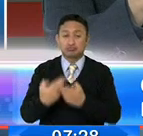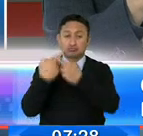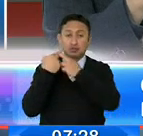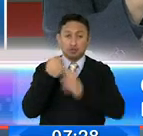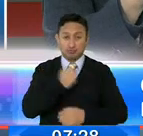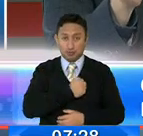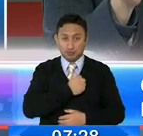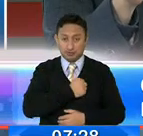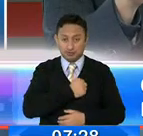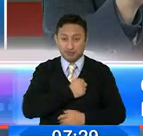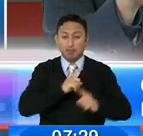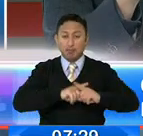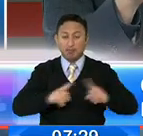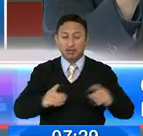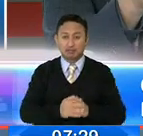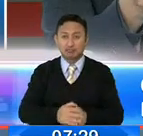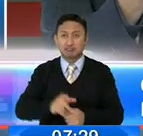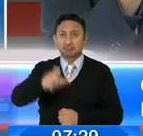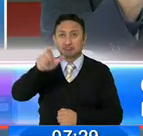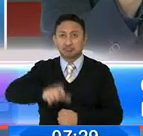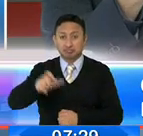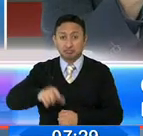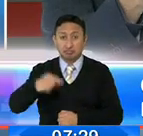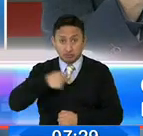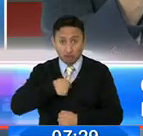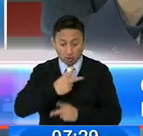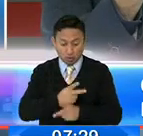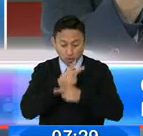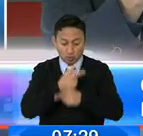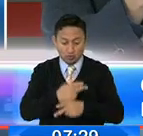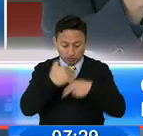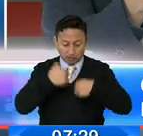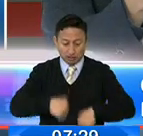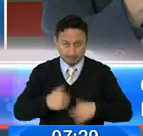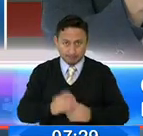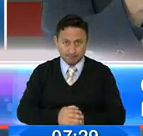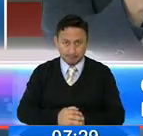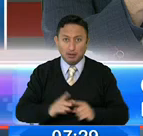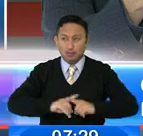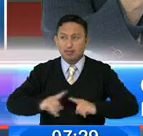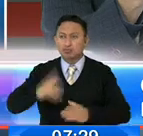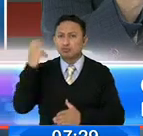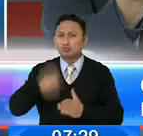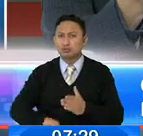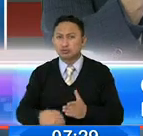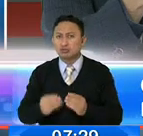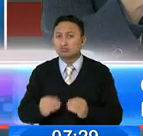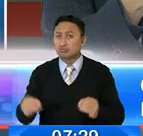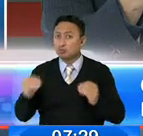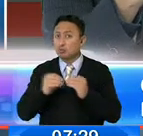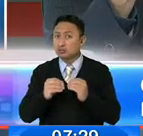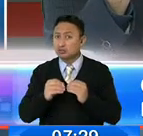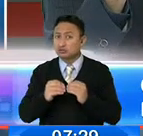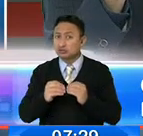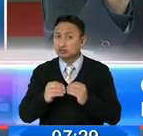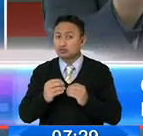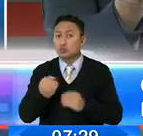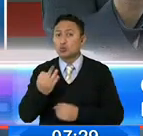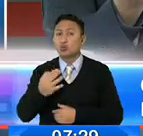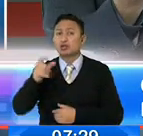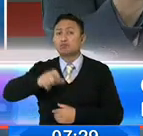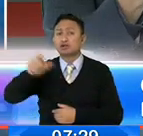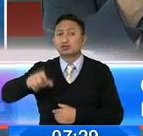somos, en muchos casos, muy responsables de nosotros mismos. ¿Qué ha pasado con las multas? Se va a incrementar el tema de las multas, ¿a cuántas